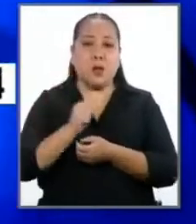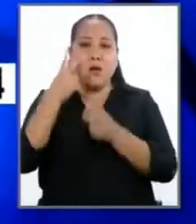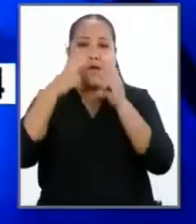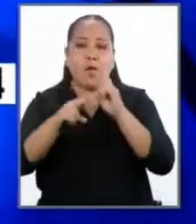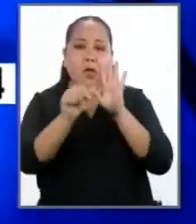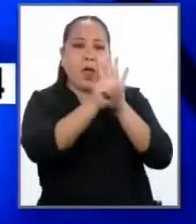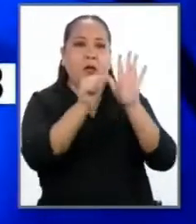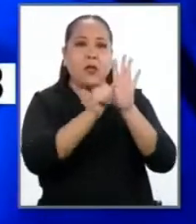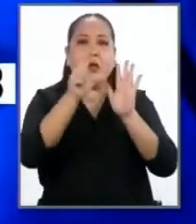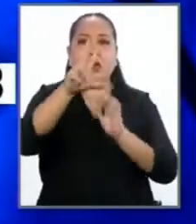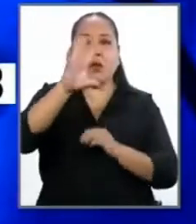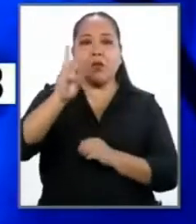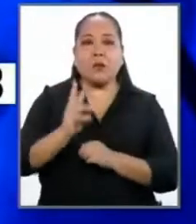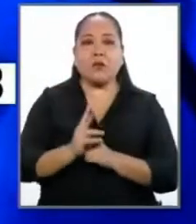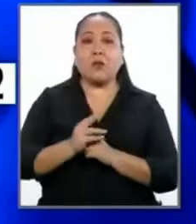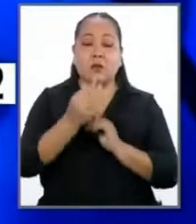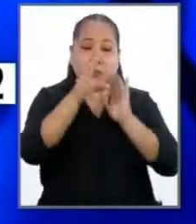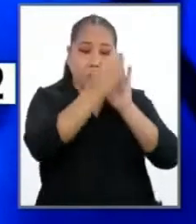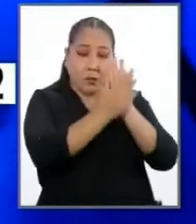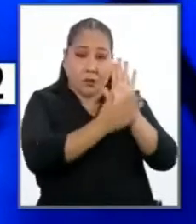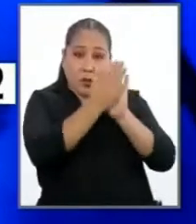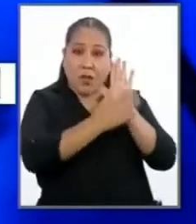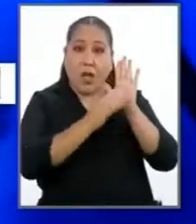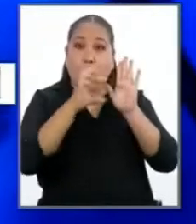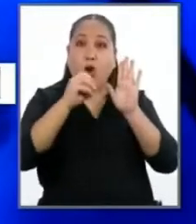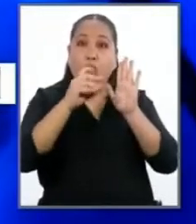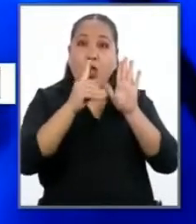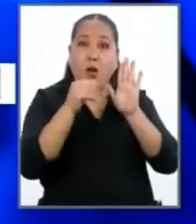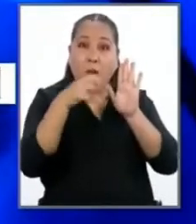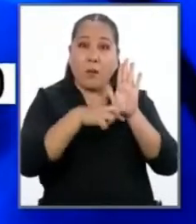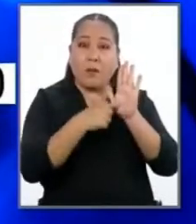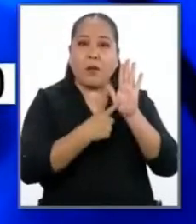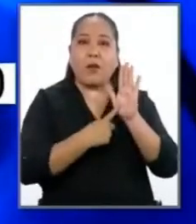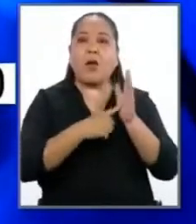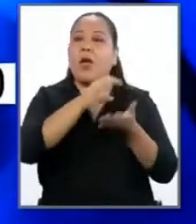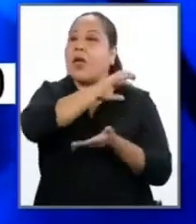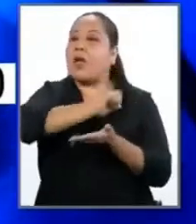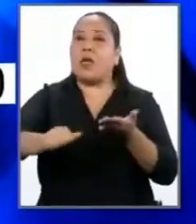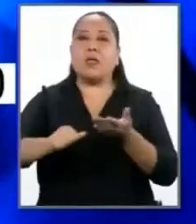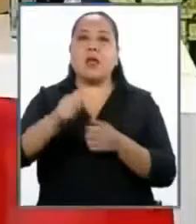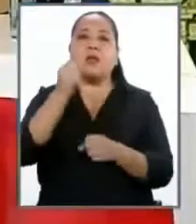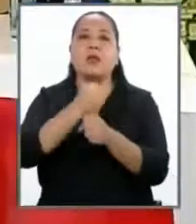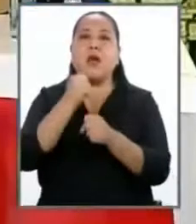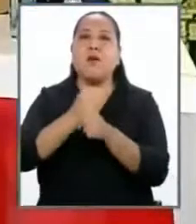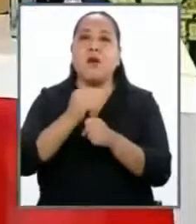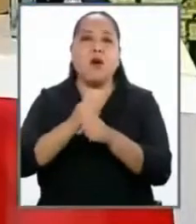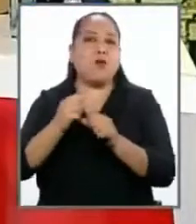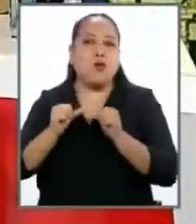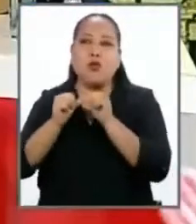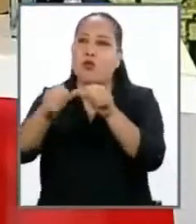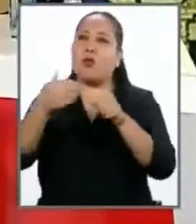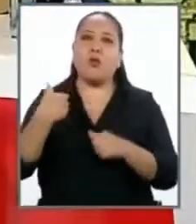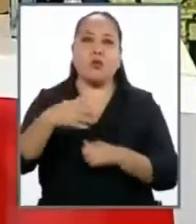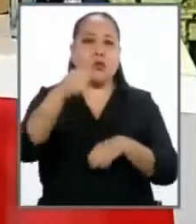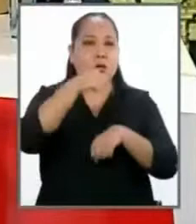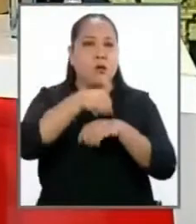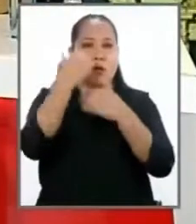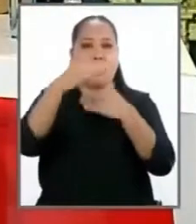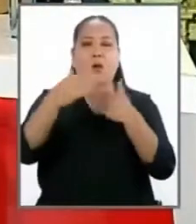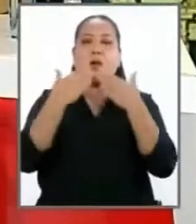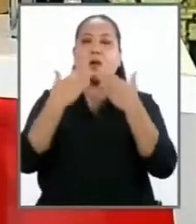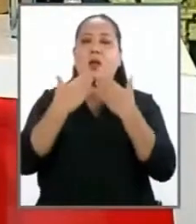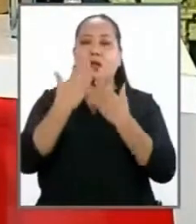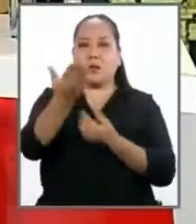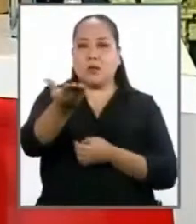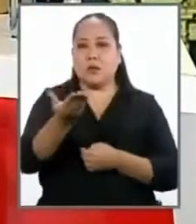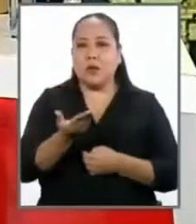artículo 36 del Código Penal que dice que inhabilitan perpetuamente... Tiempo cumplido, señor Lercano. Muchísimas gracias.